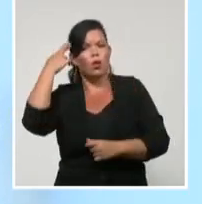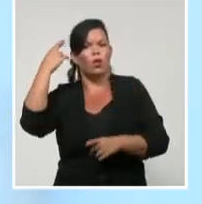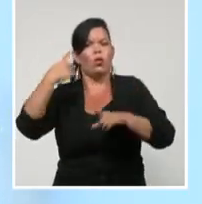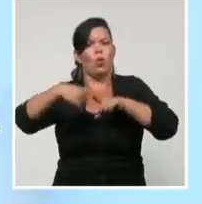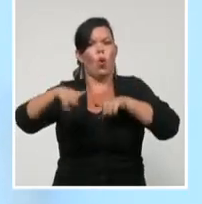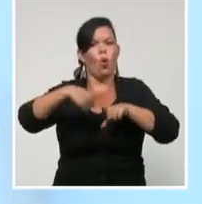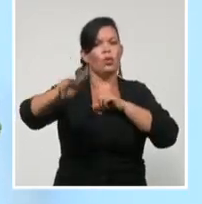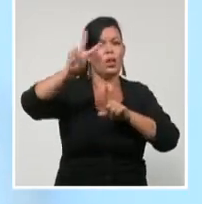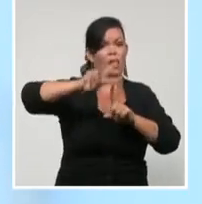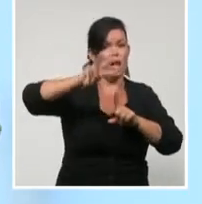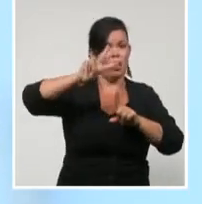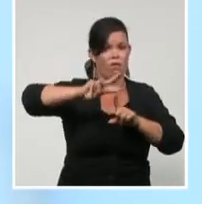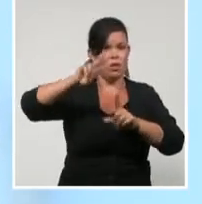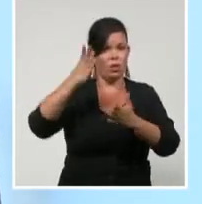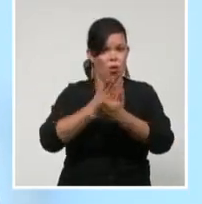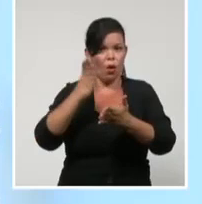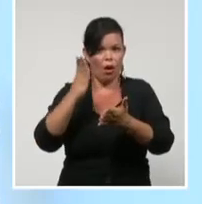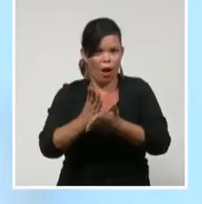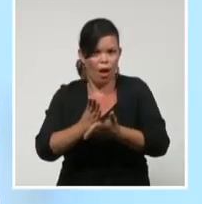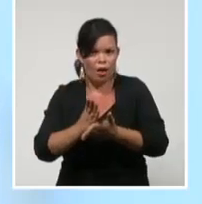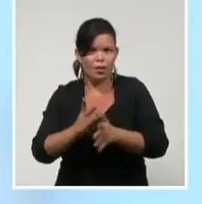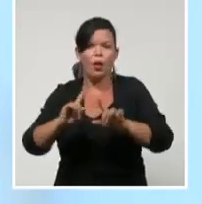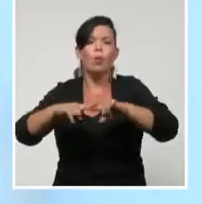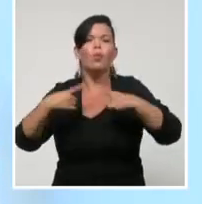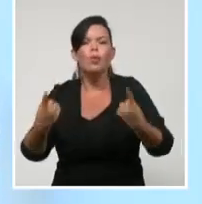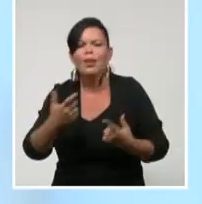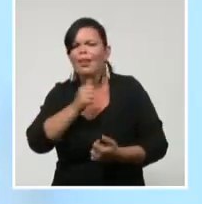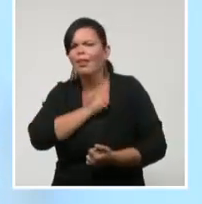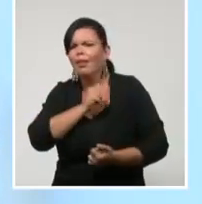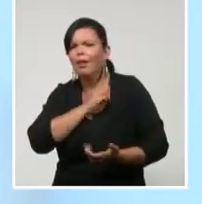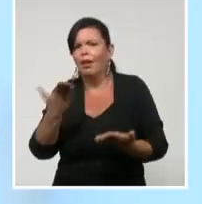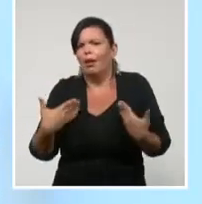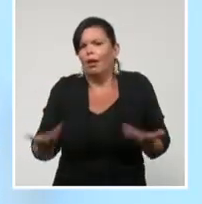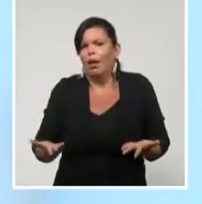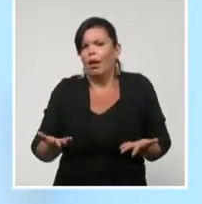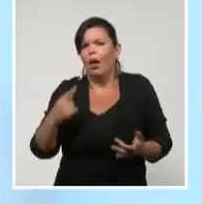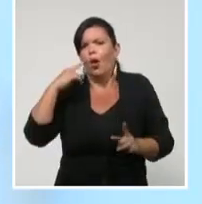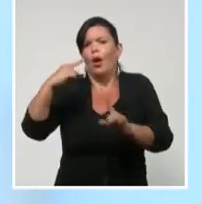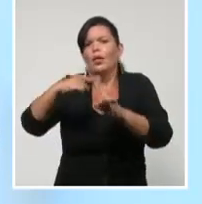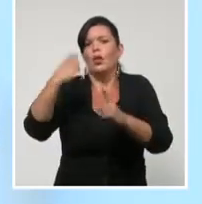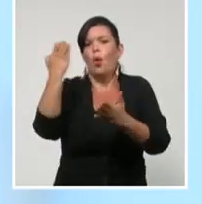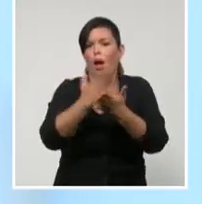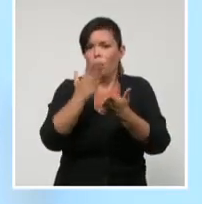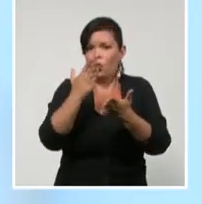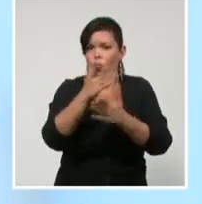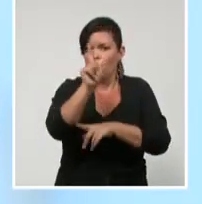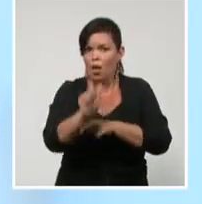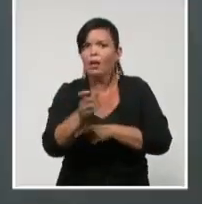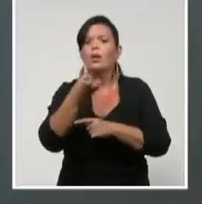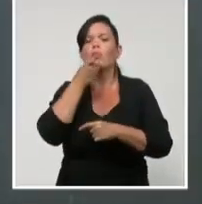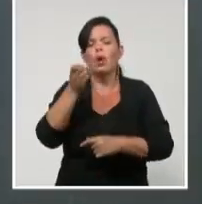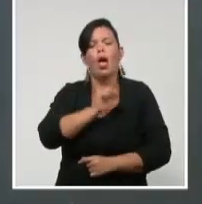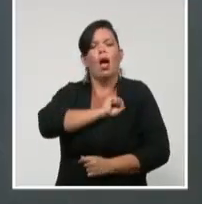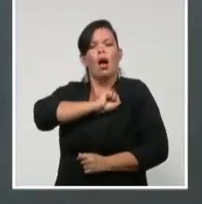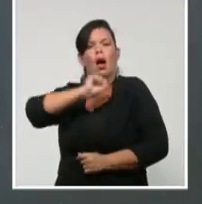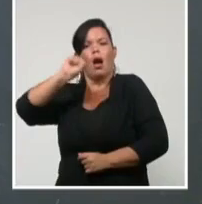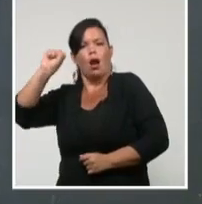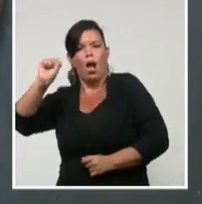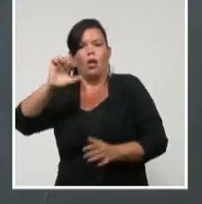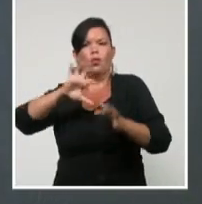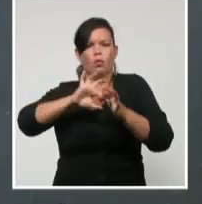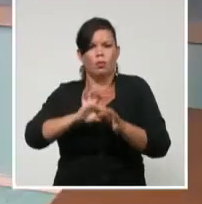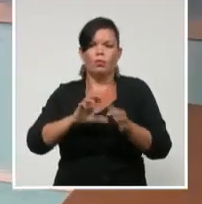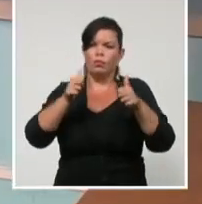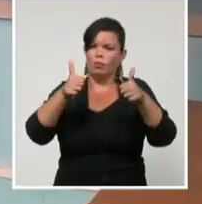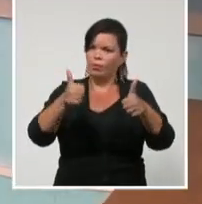para lograr que nuestros estudiantes puedan promover sus grados sin dificultad. Después de